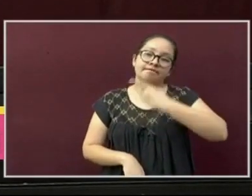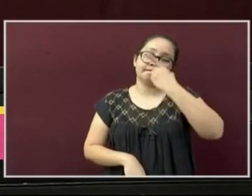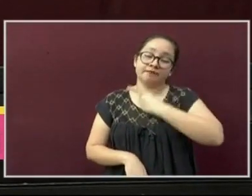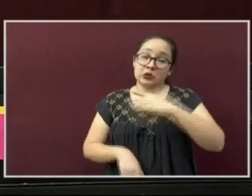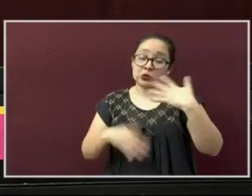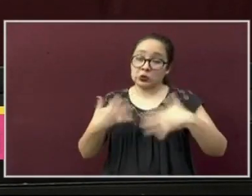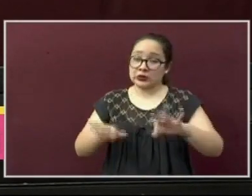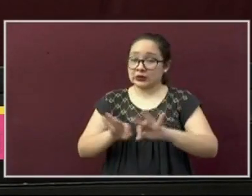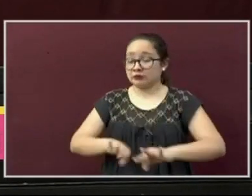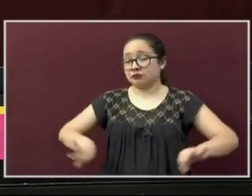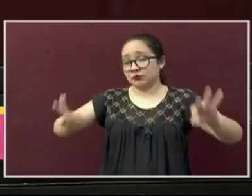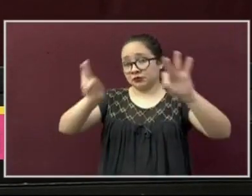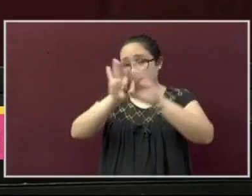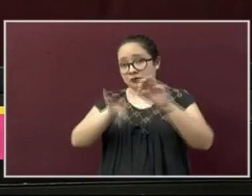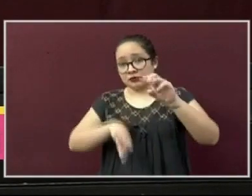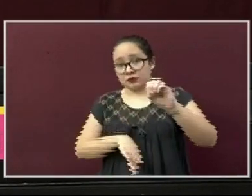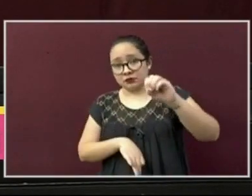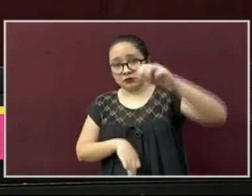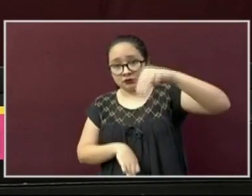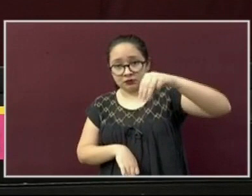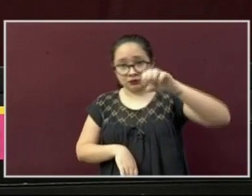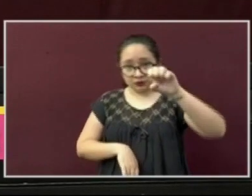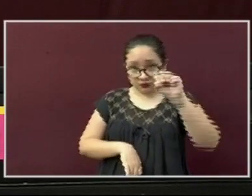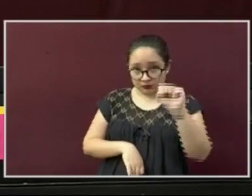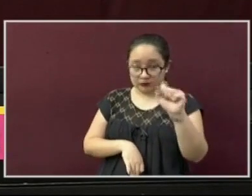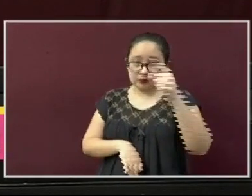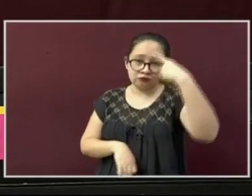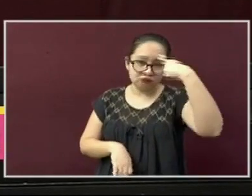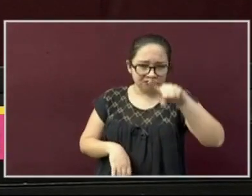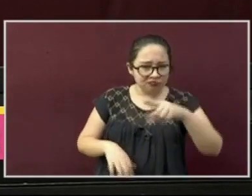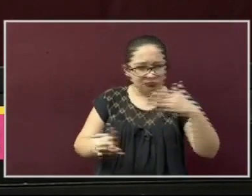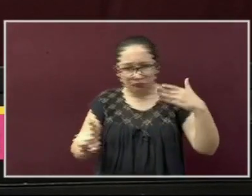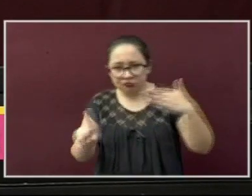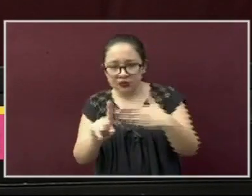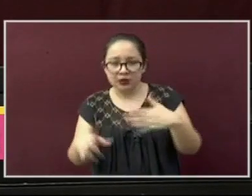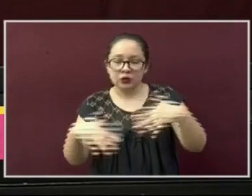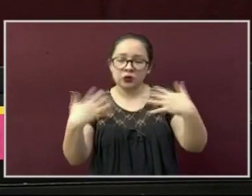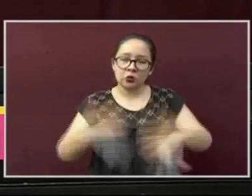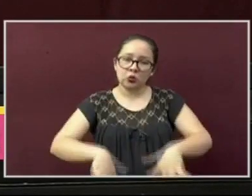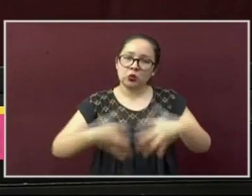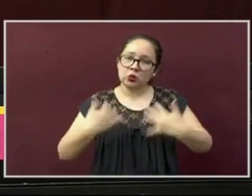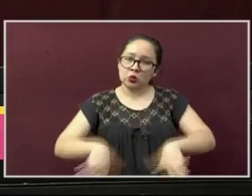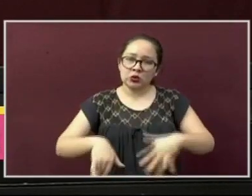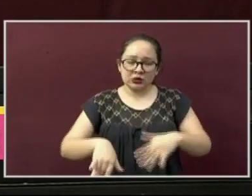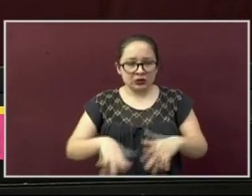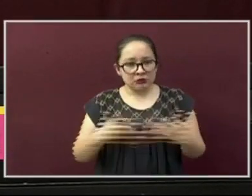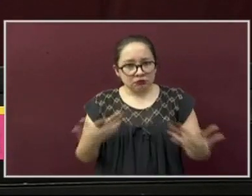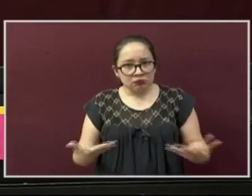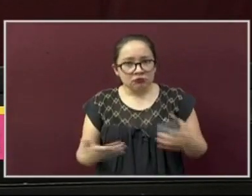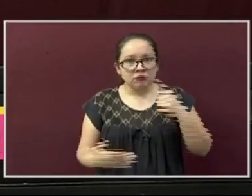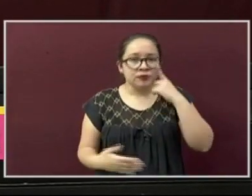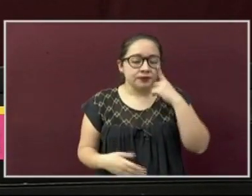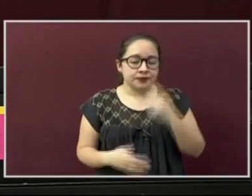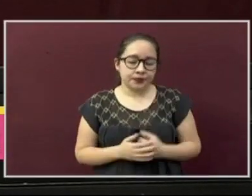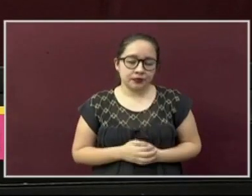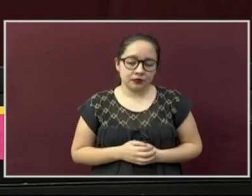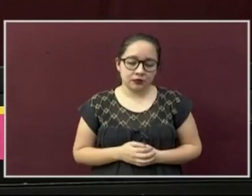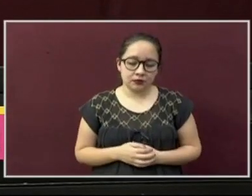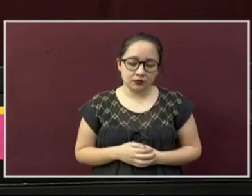Salud, porque funciona para reforzar el mensaje de las acciones que